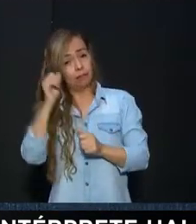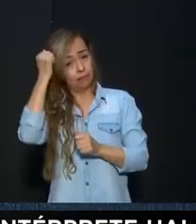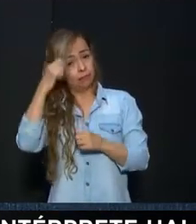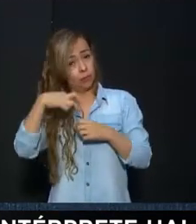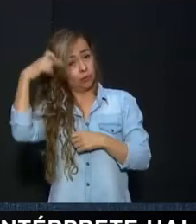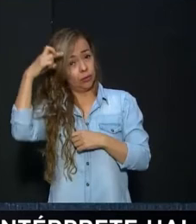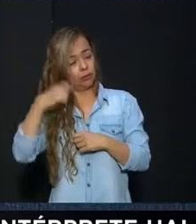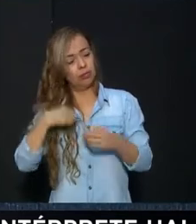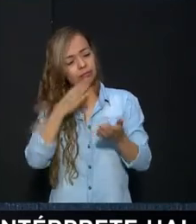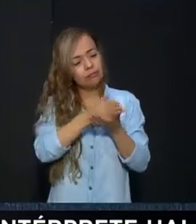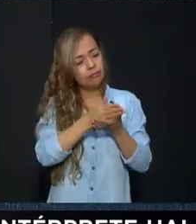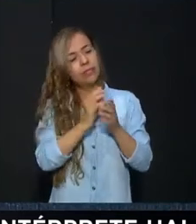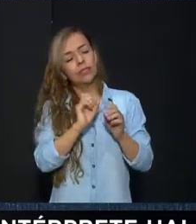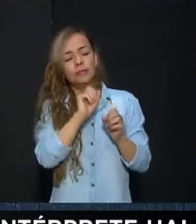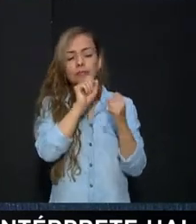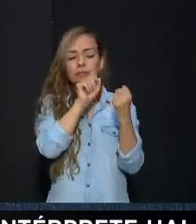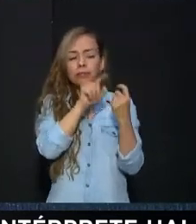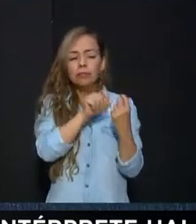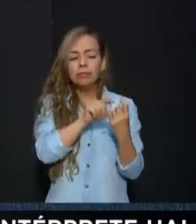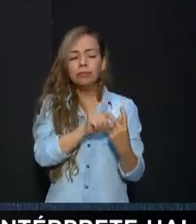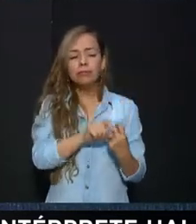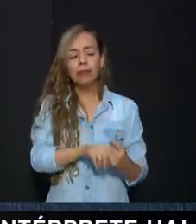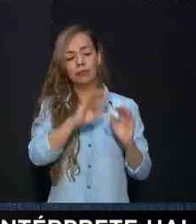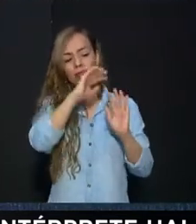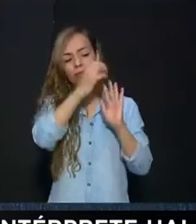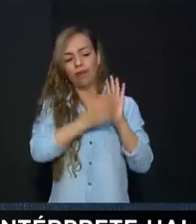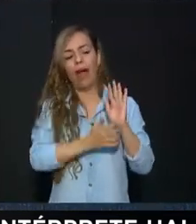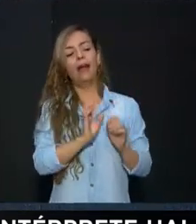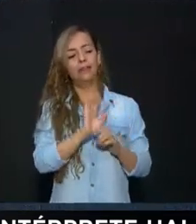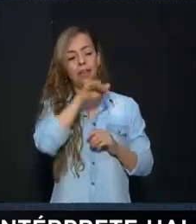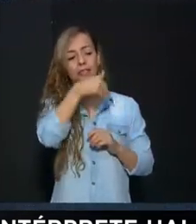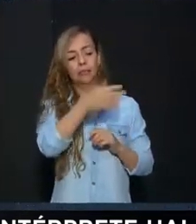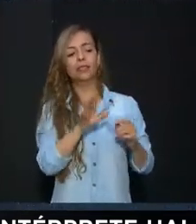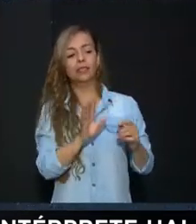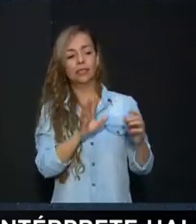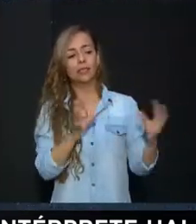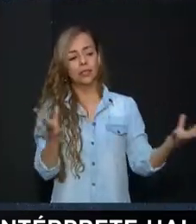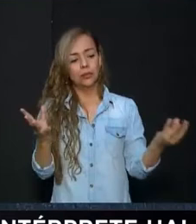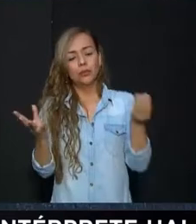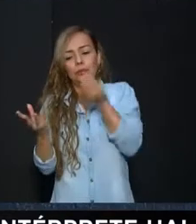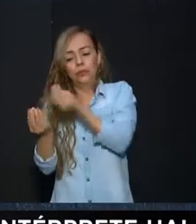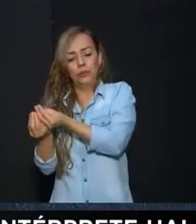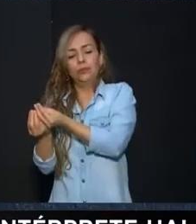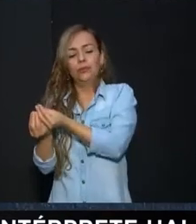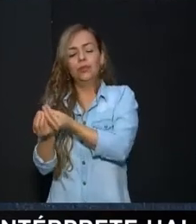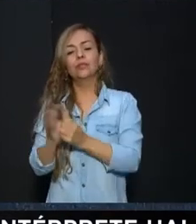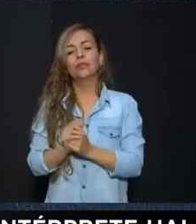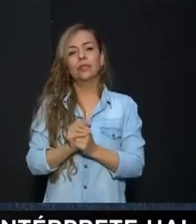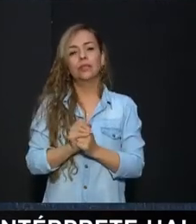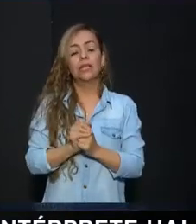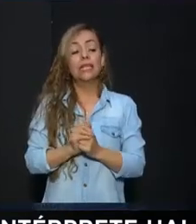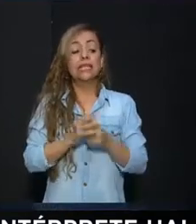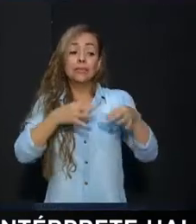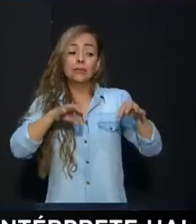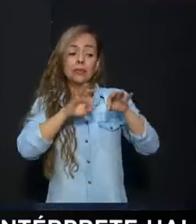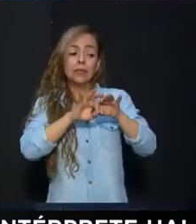parte De diagnóstica Que la familia Haga toda la evaluación Y después Reconozca y entienda Todo sobre el diagnóstico Entonces ese aporte clínico Que deben de aportar Los estudiantes